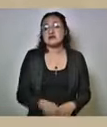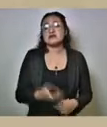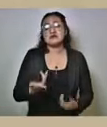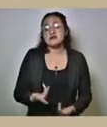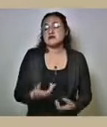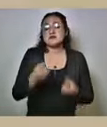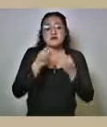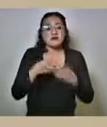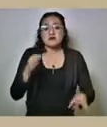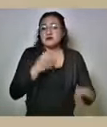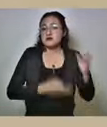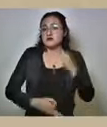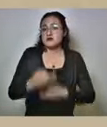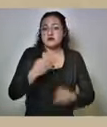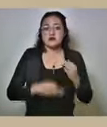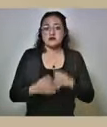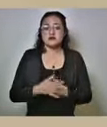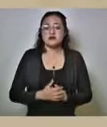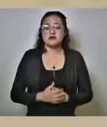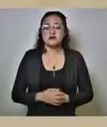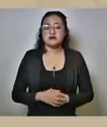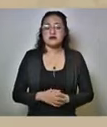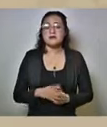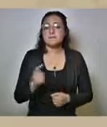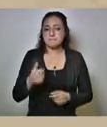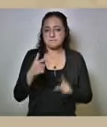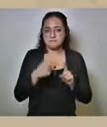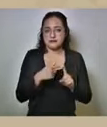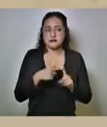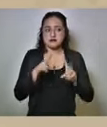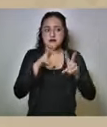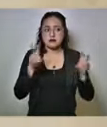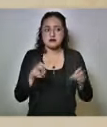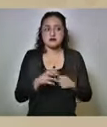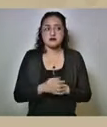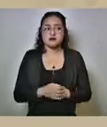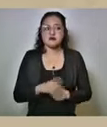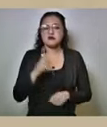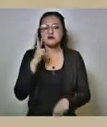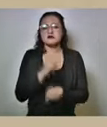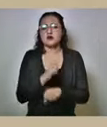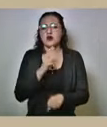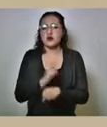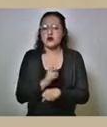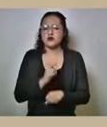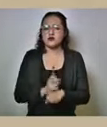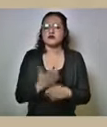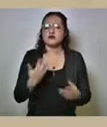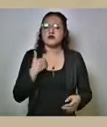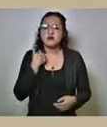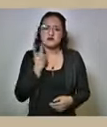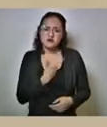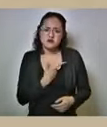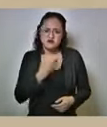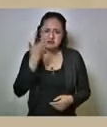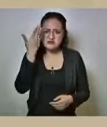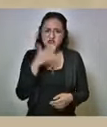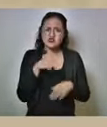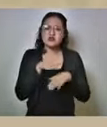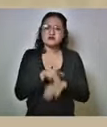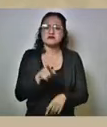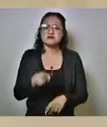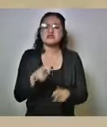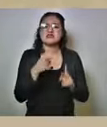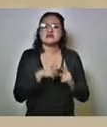perdieron todo ese es el primer tema el segundo me gustaría gobernador saber sobre la